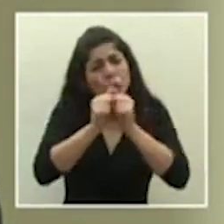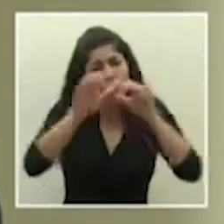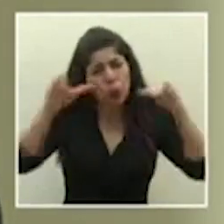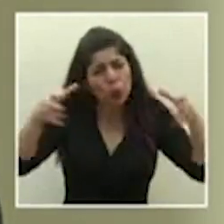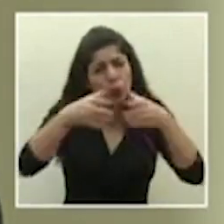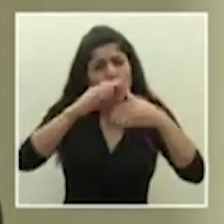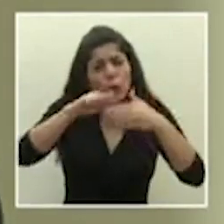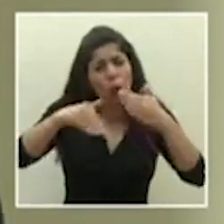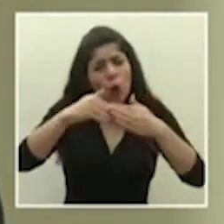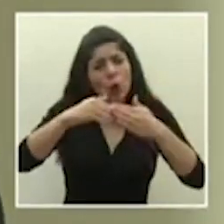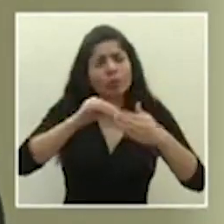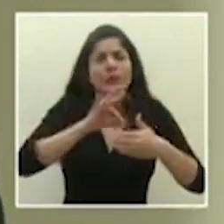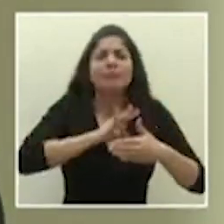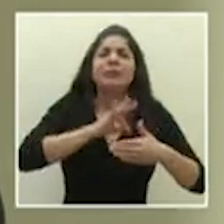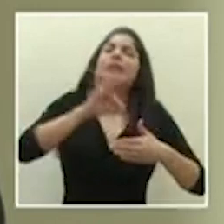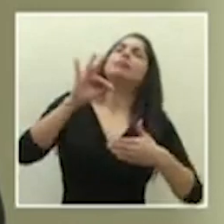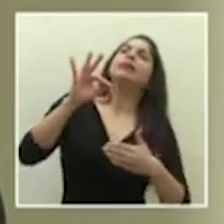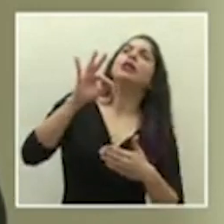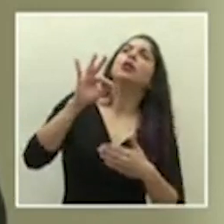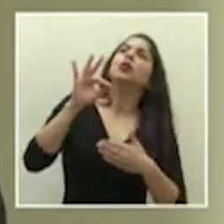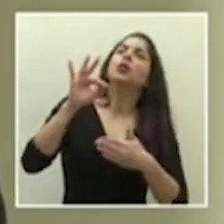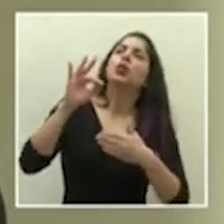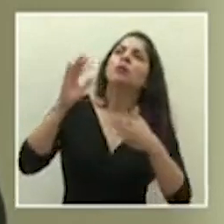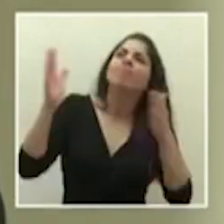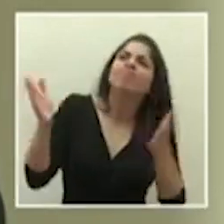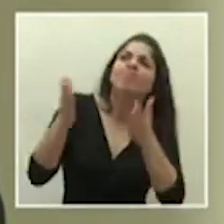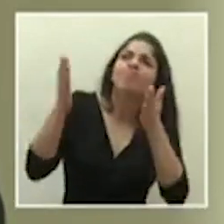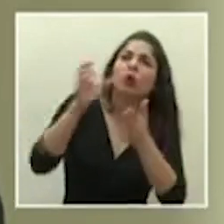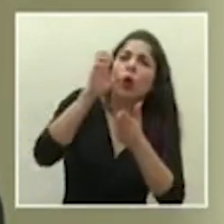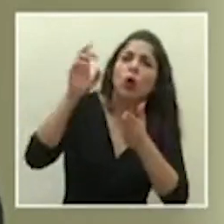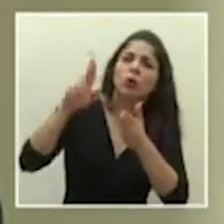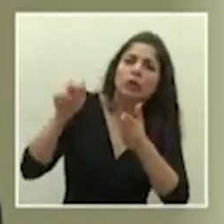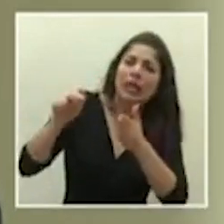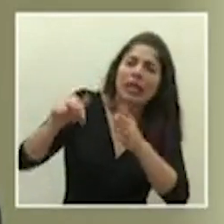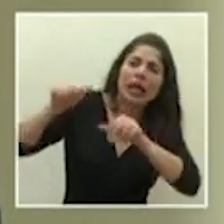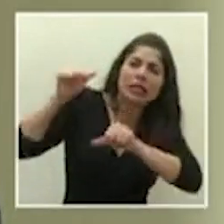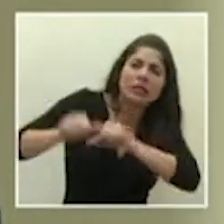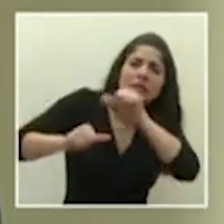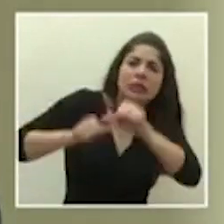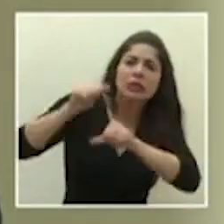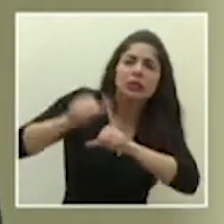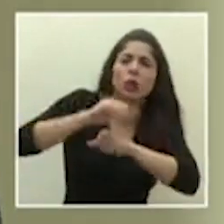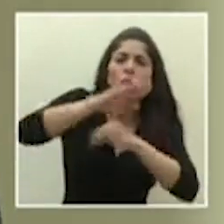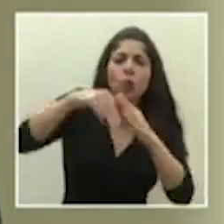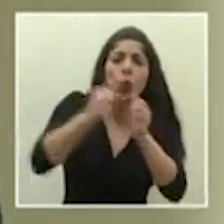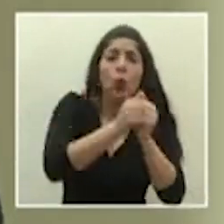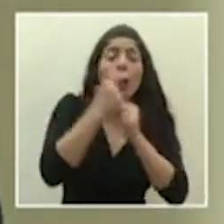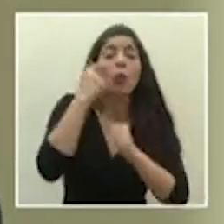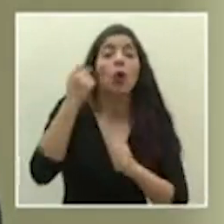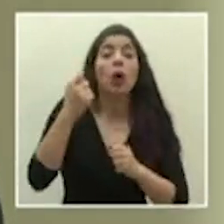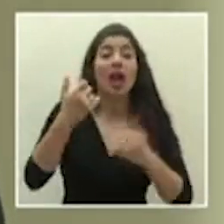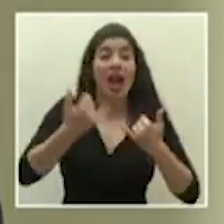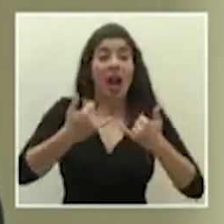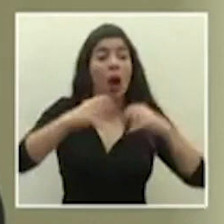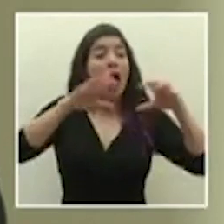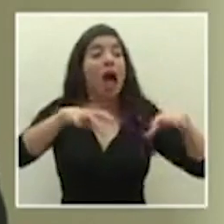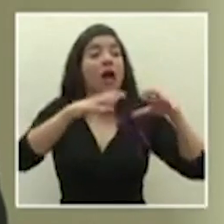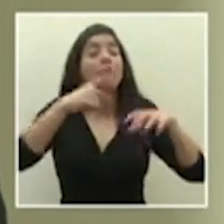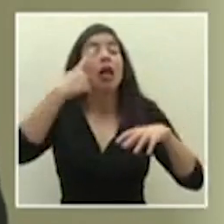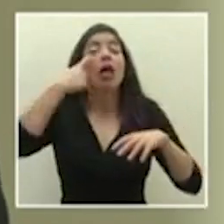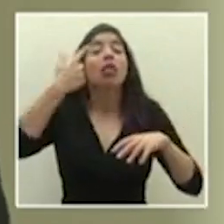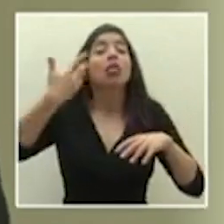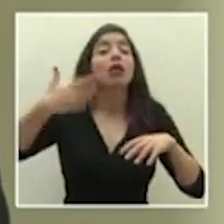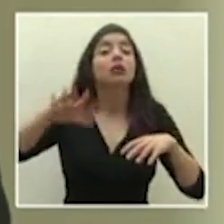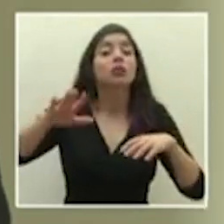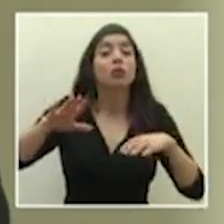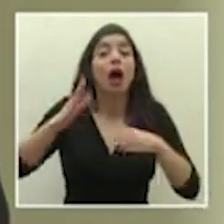ese espíritu de sacar adelante a Costa Rica todos y todas porque un descuido en medio de esas actividades que estamos